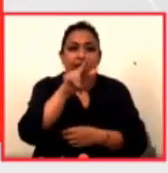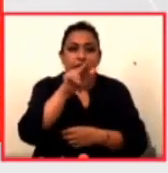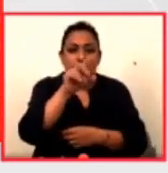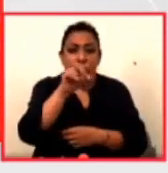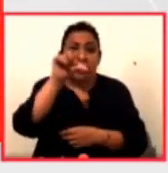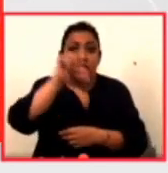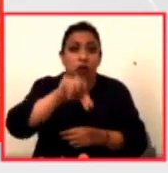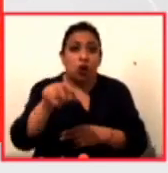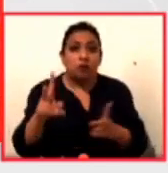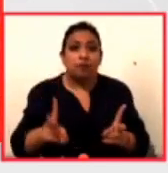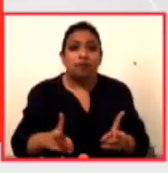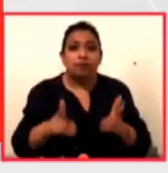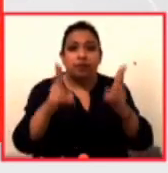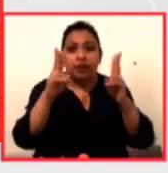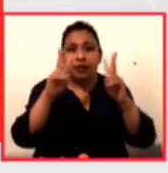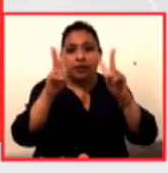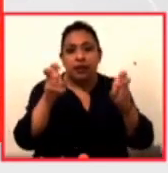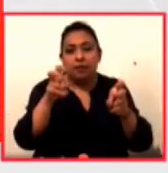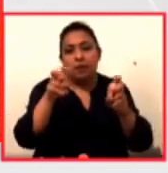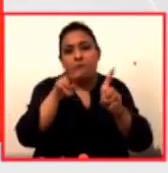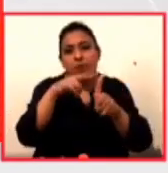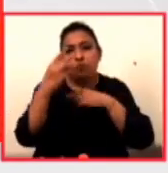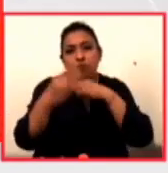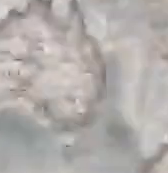hoy vamos a hablar de Visión Global